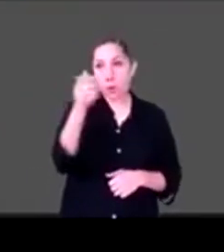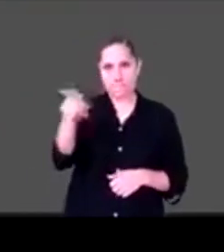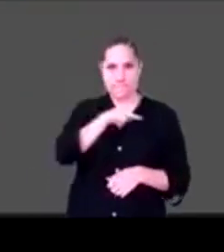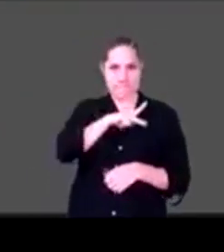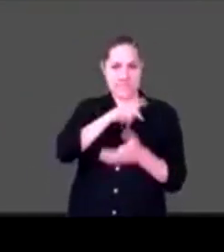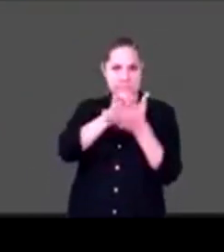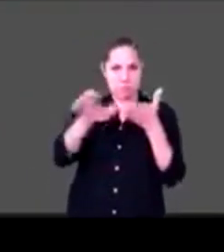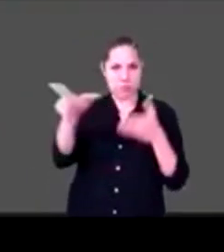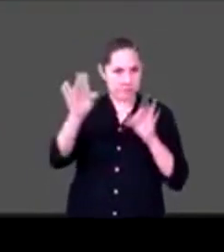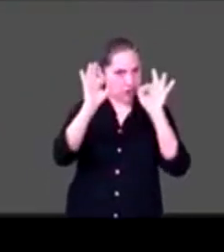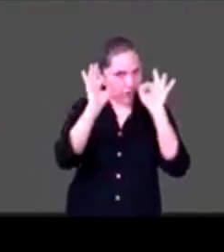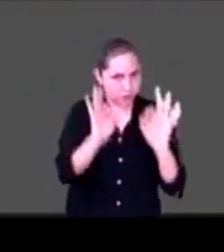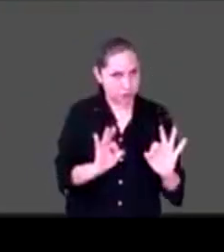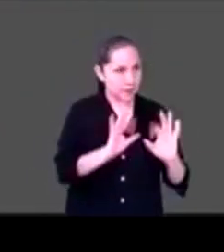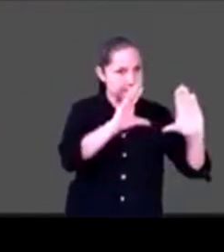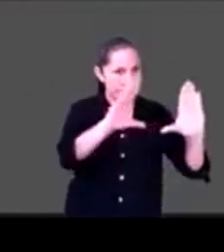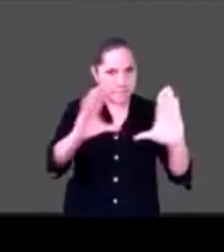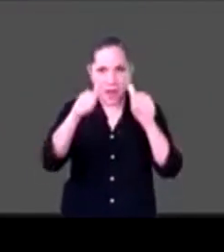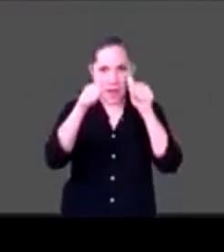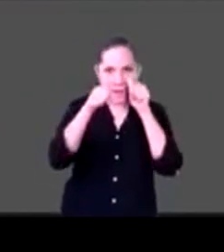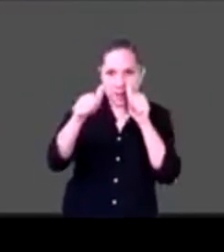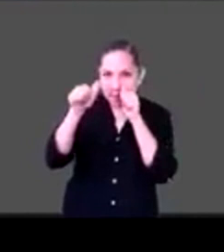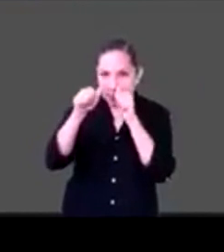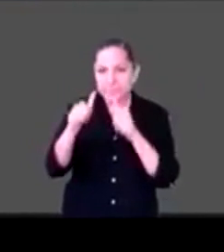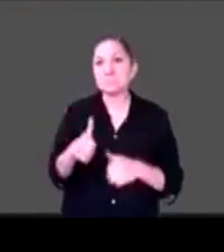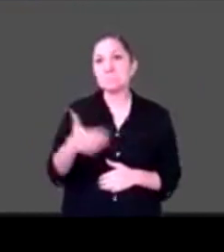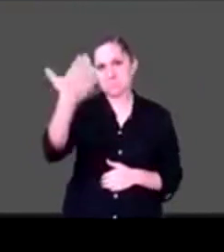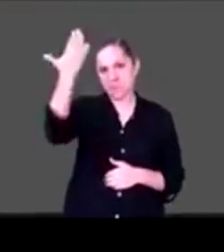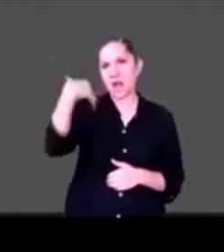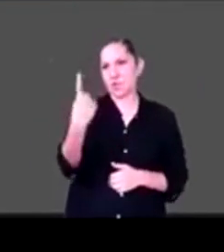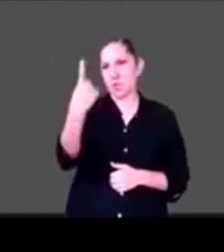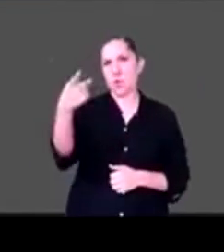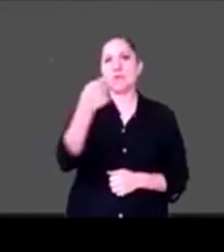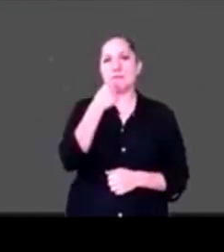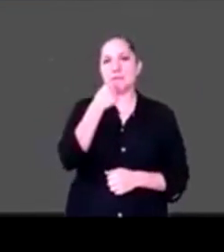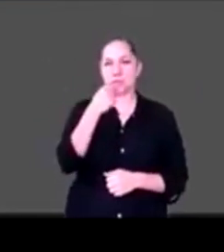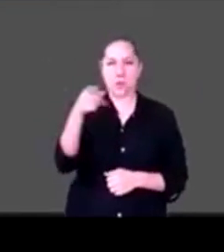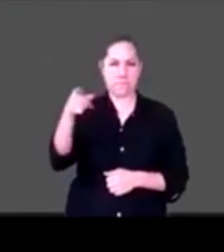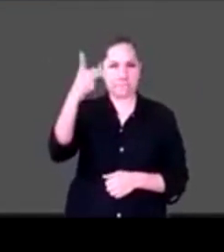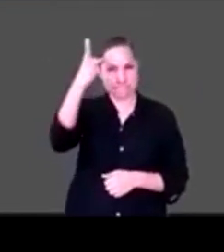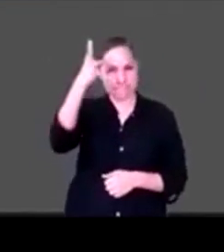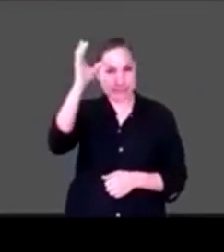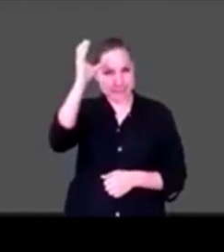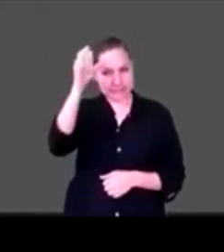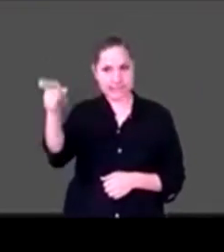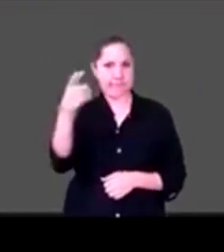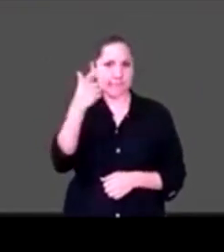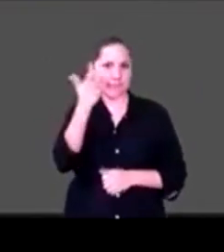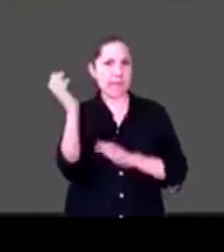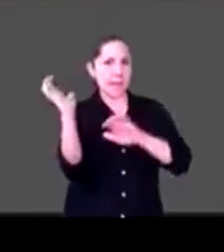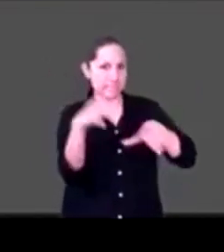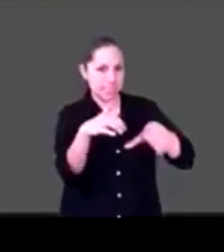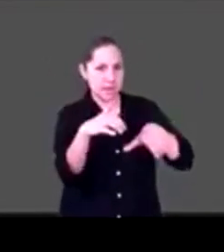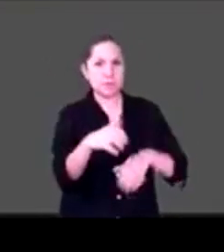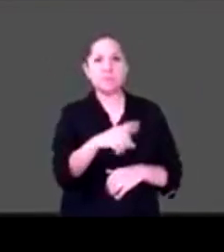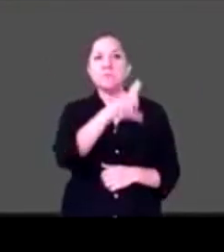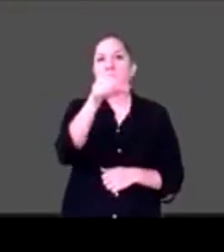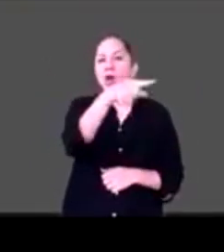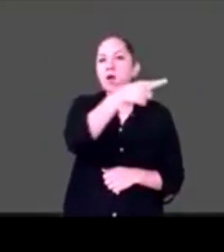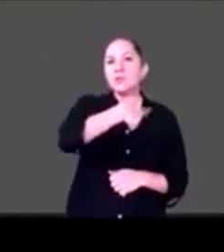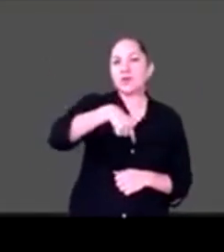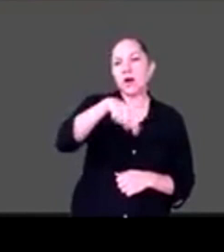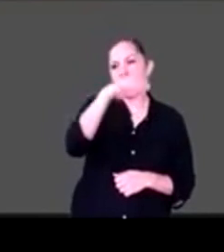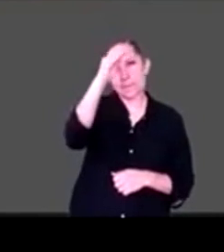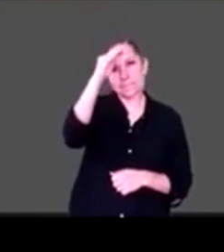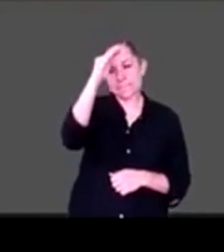aparece la solicitud de un chavo primero comprar el cerebral y no nos lo aceptan y luego la solicitud de un niño con autismo que a me parecía mucho